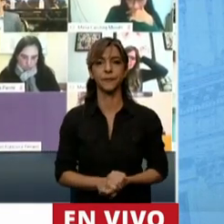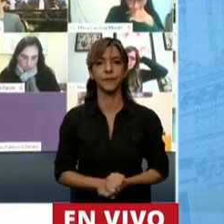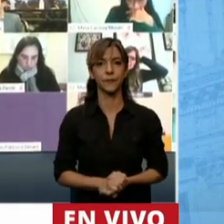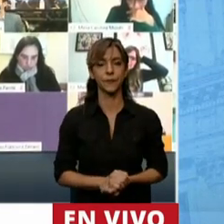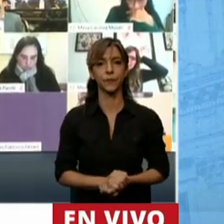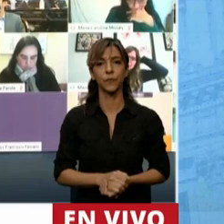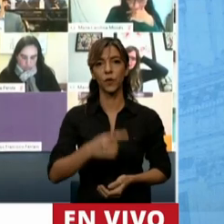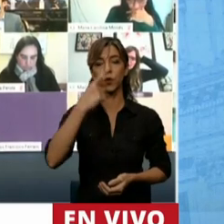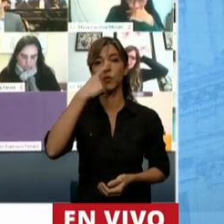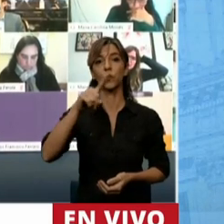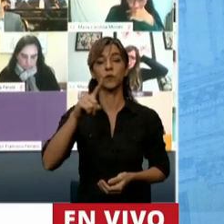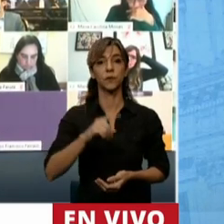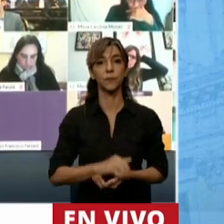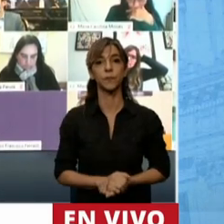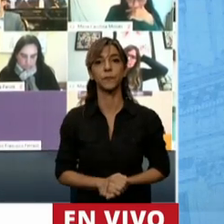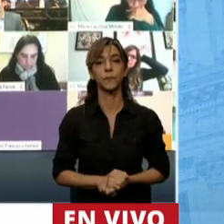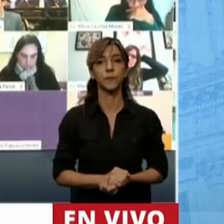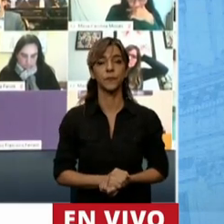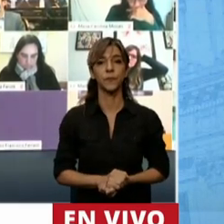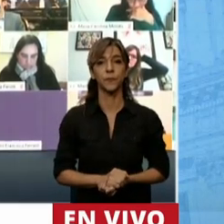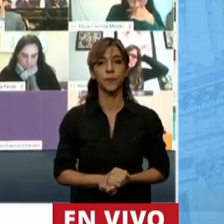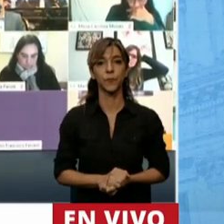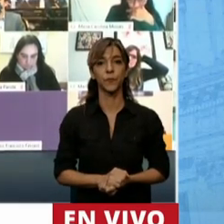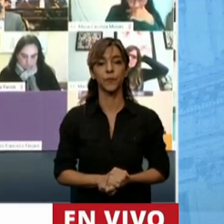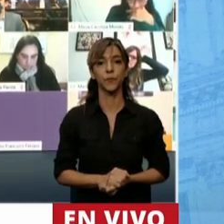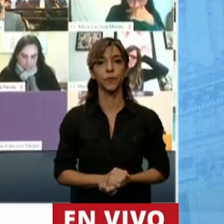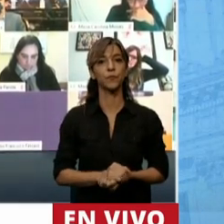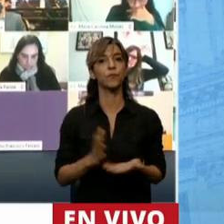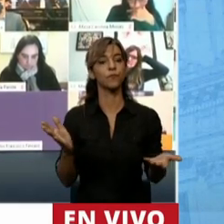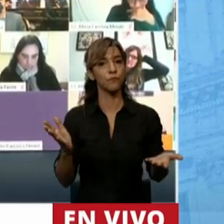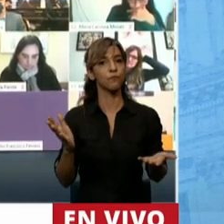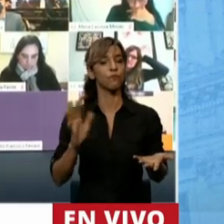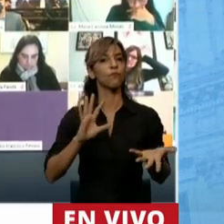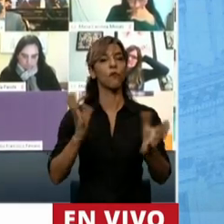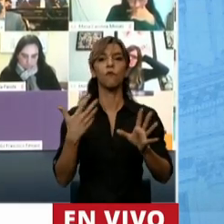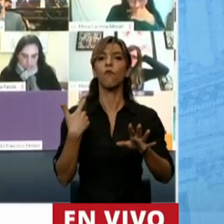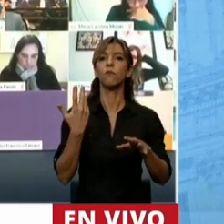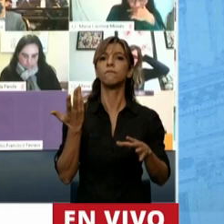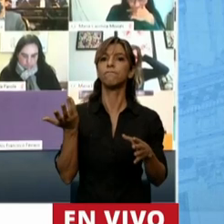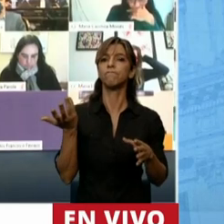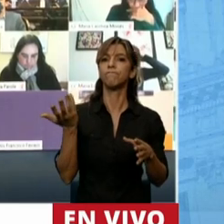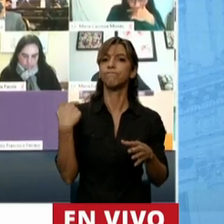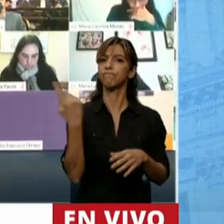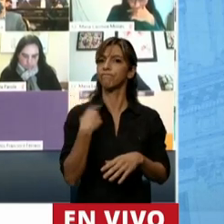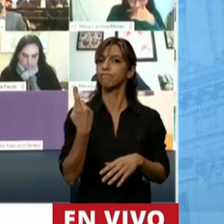por último a la política de cuidados de ingresos